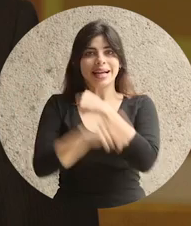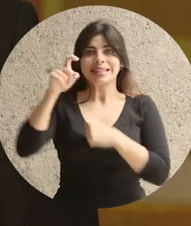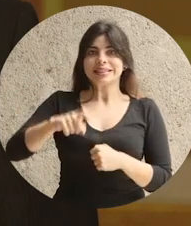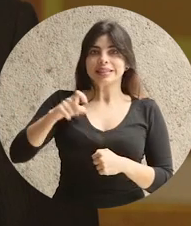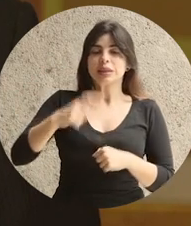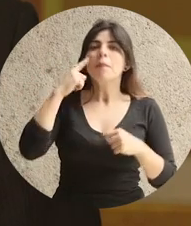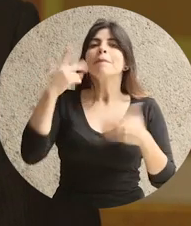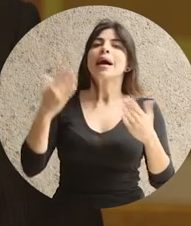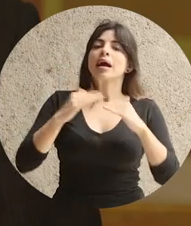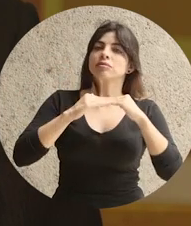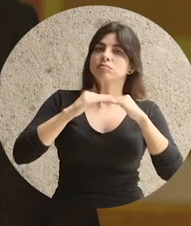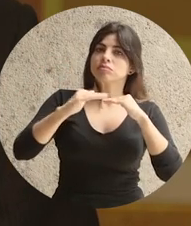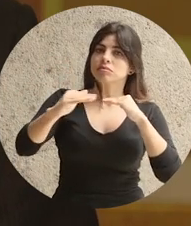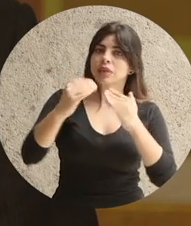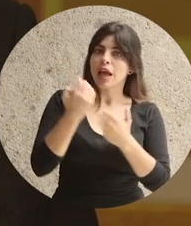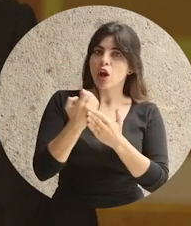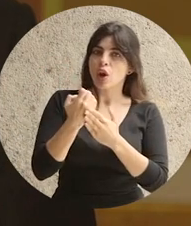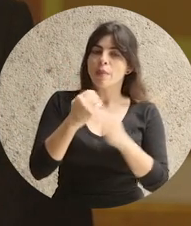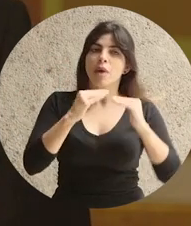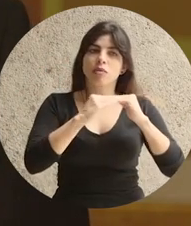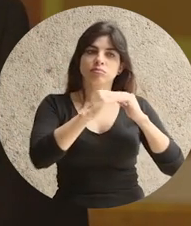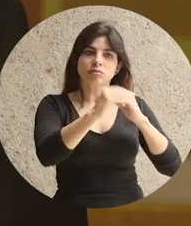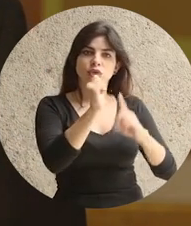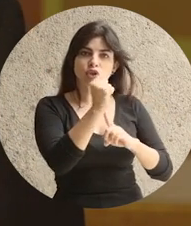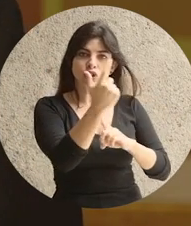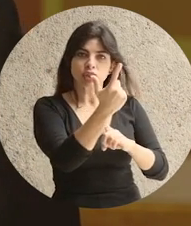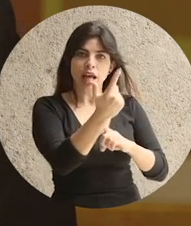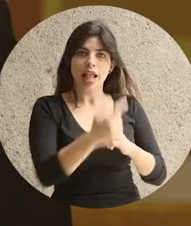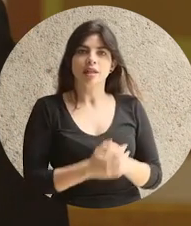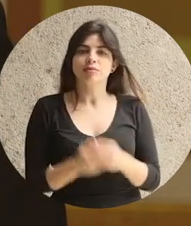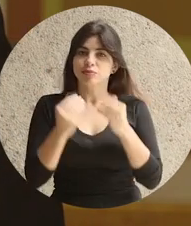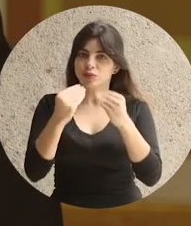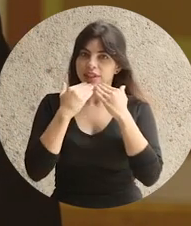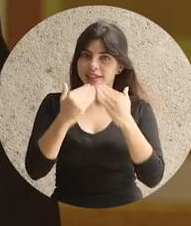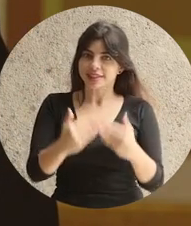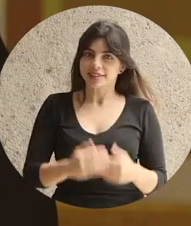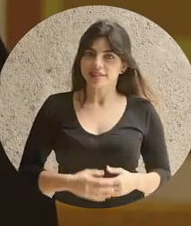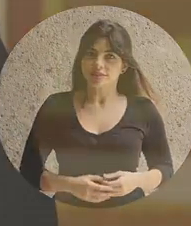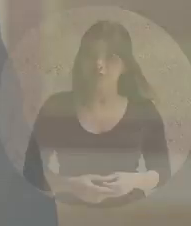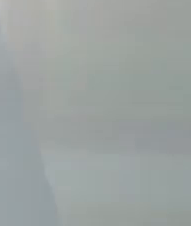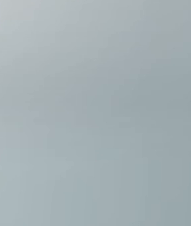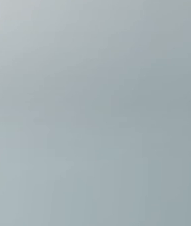para mantener la estabilidad económica y social. Muchas gracias.